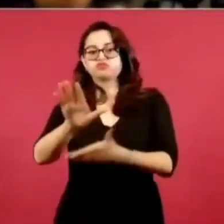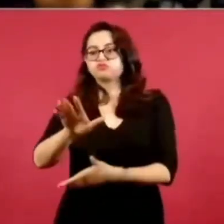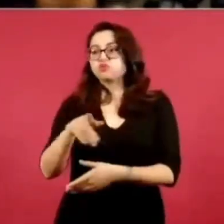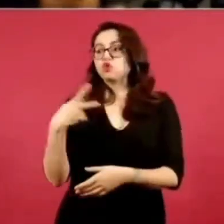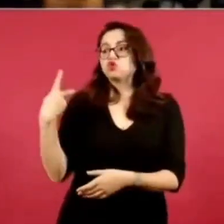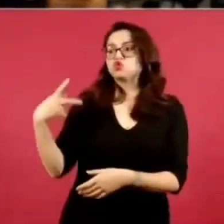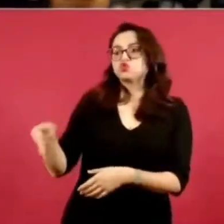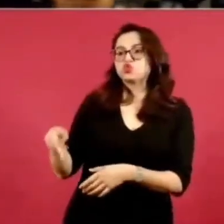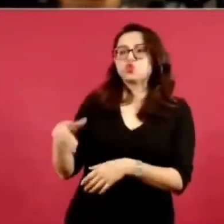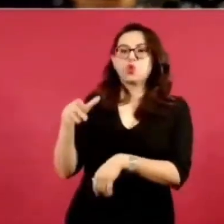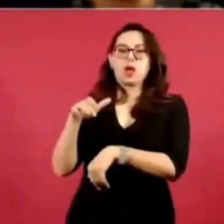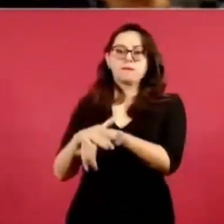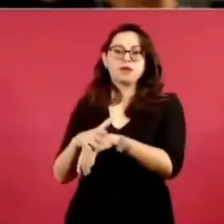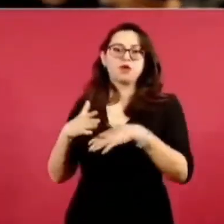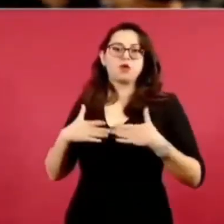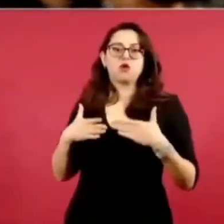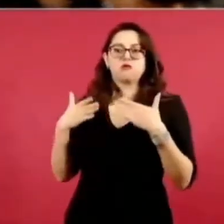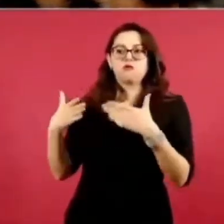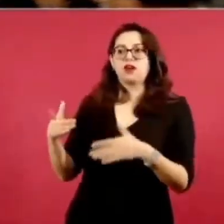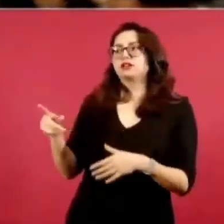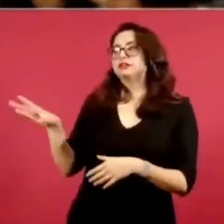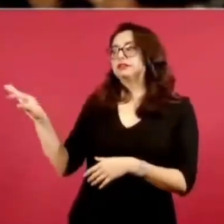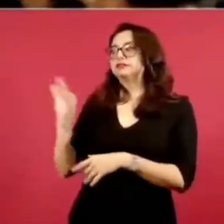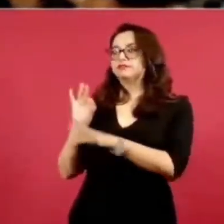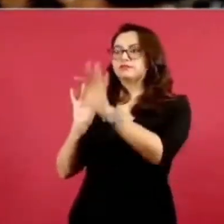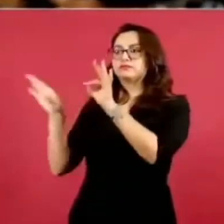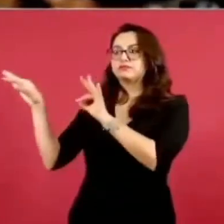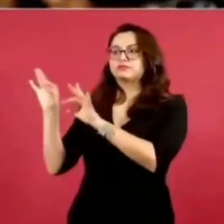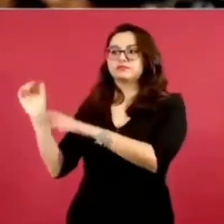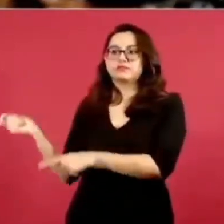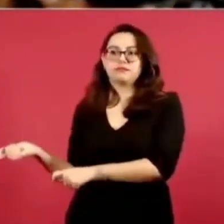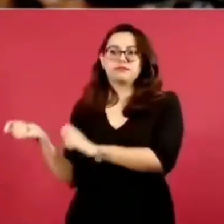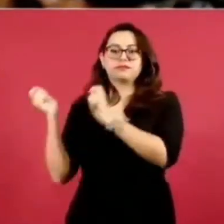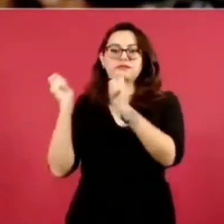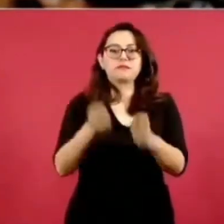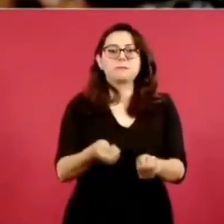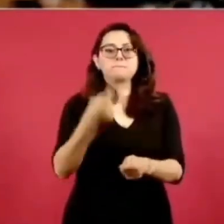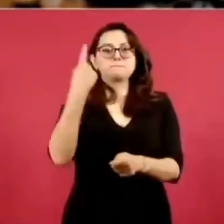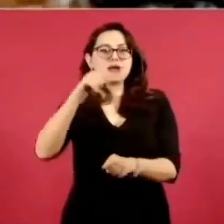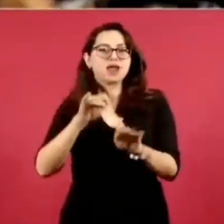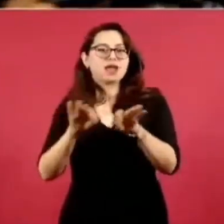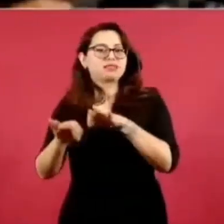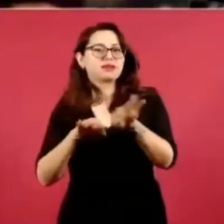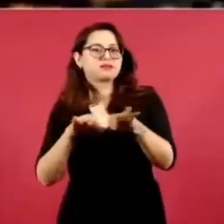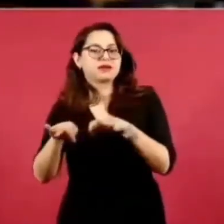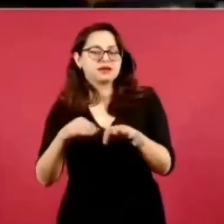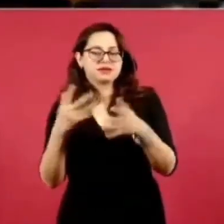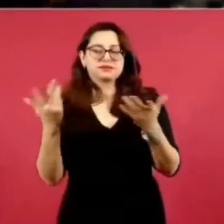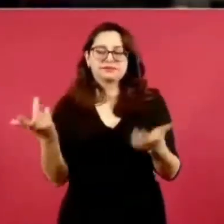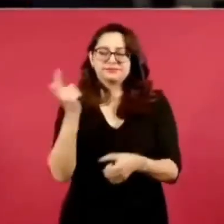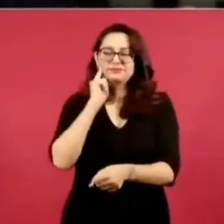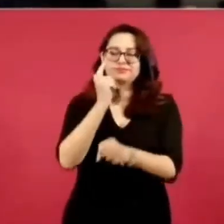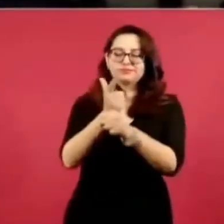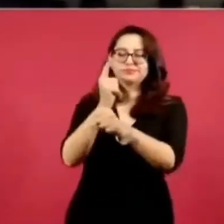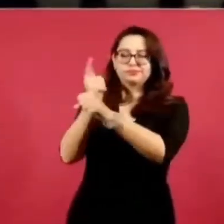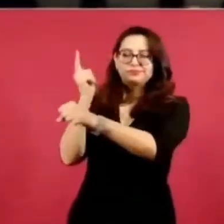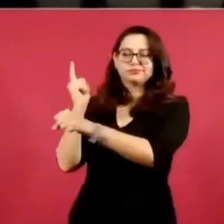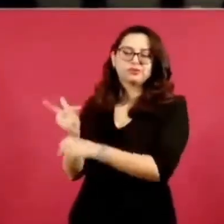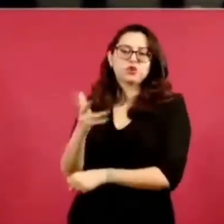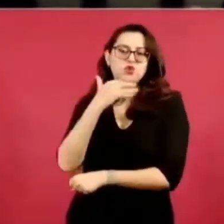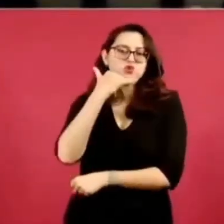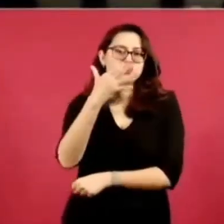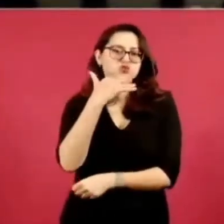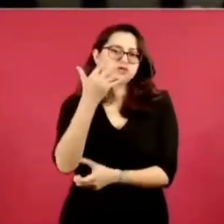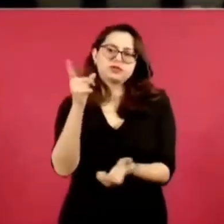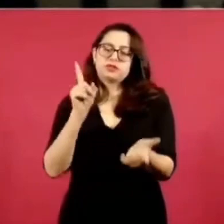personas de su confianza. Obviamente, tema de corrupción está presente en este tema. Y bueno, pues quiero decirle que además la